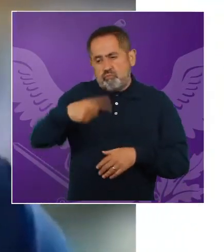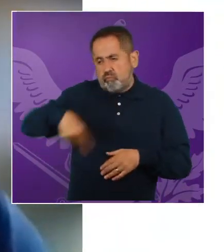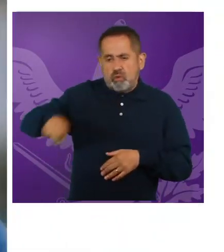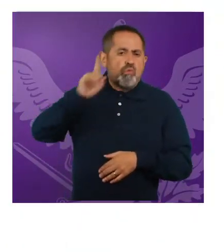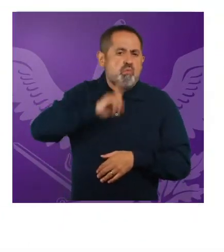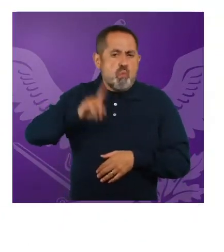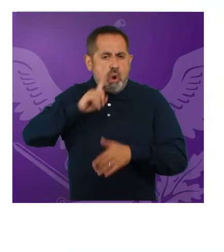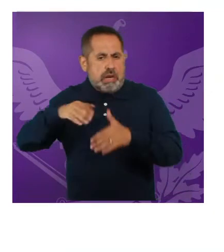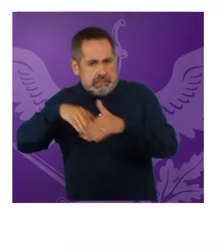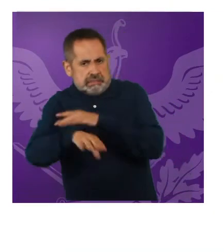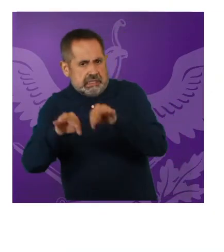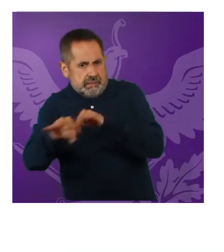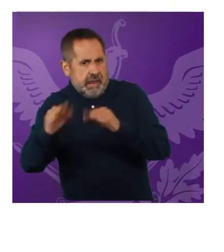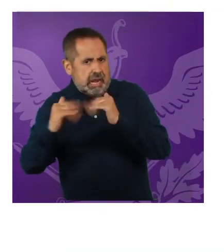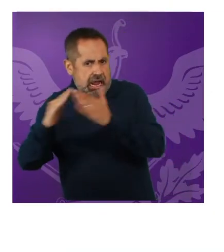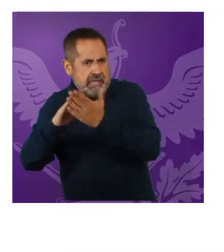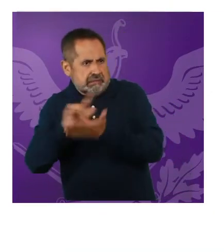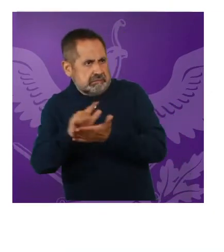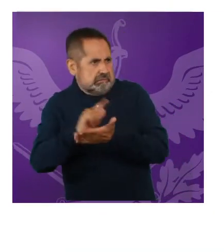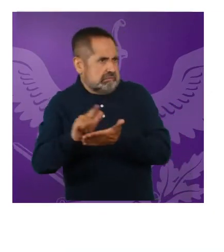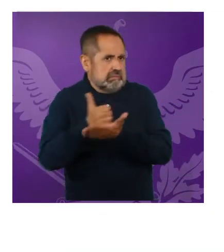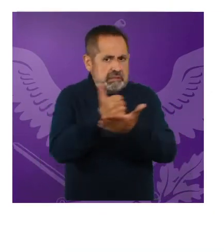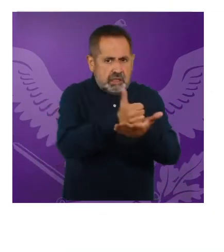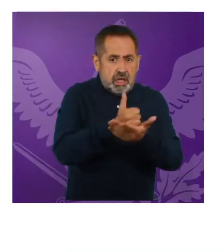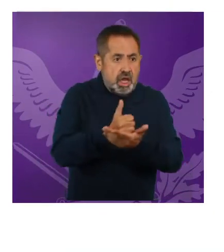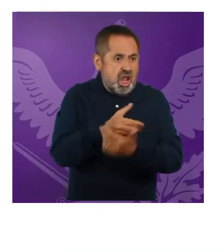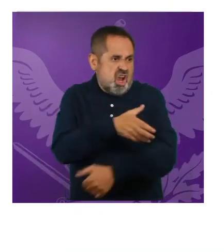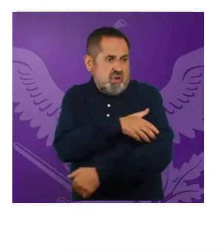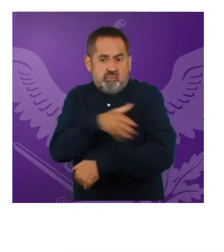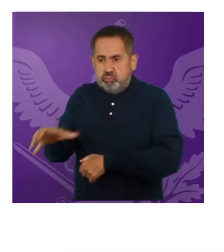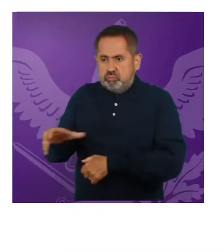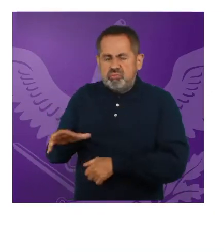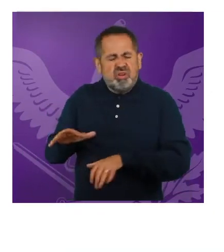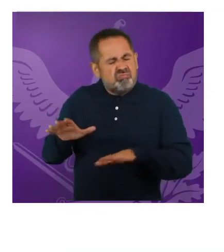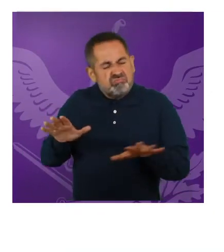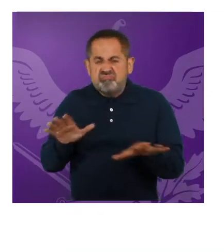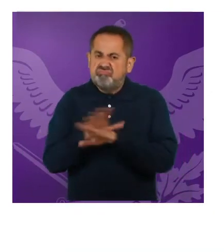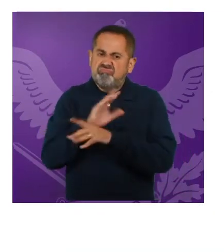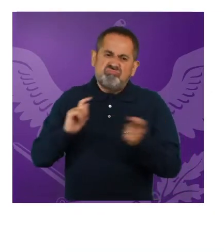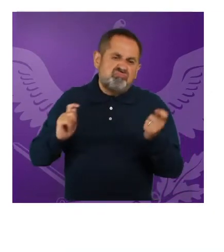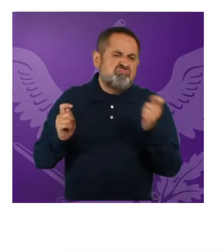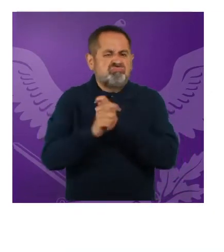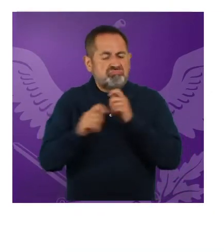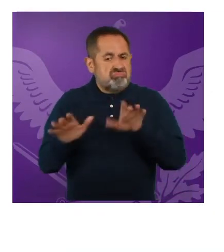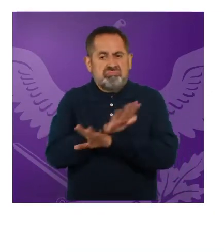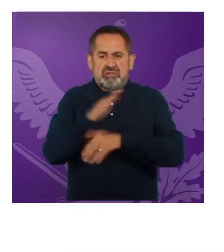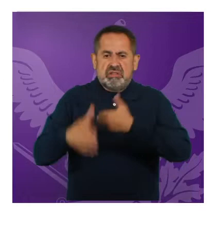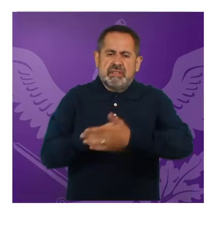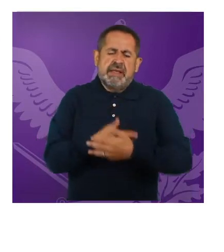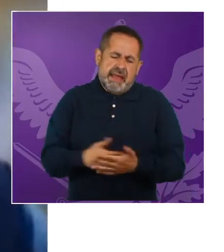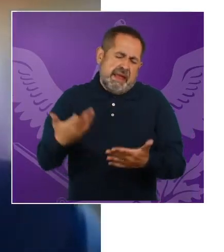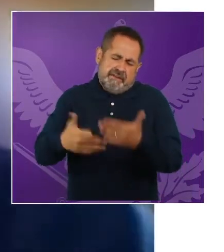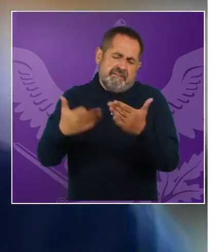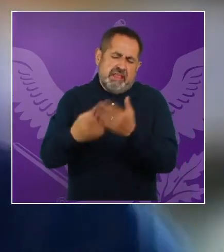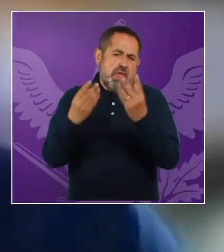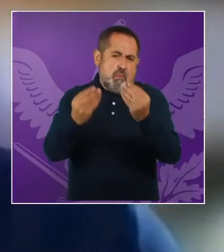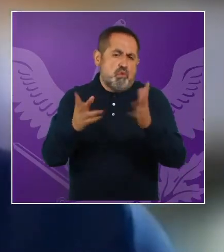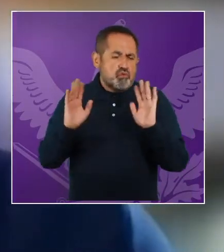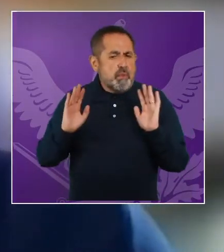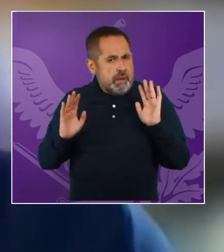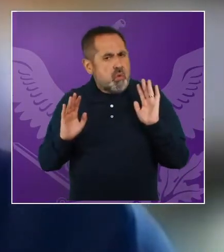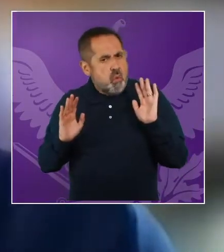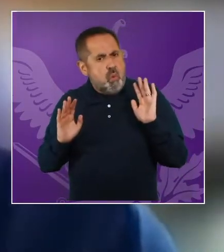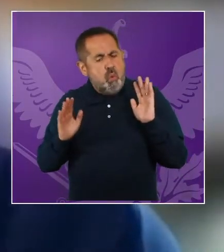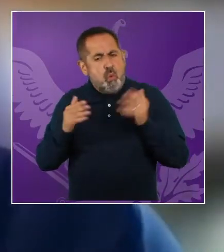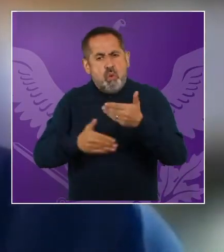una trabajadora del hogar está empoderada, logra cambios muy, muy importantes en su trabajo y falta mucho por